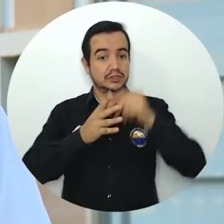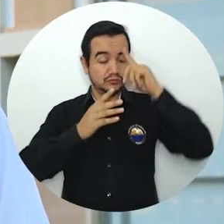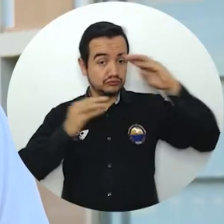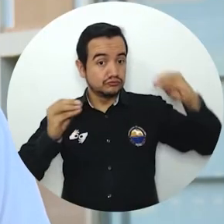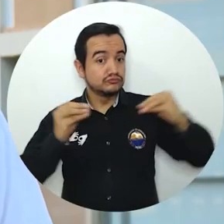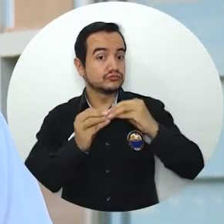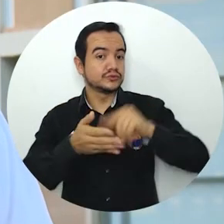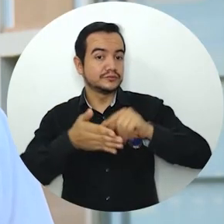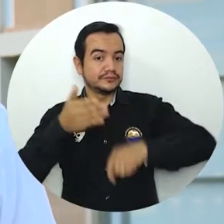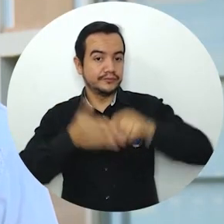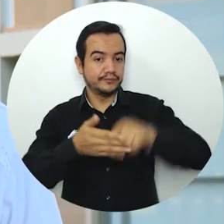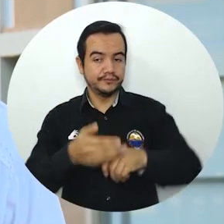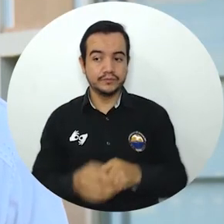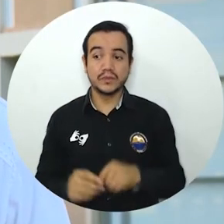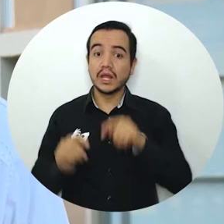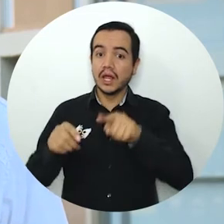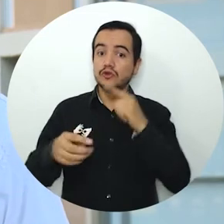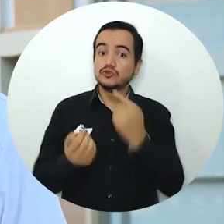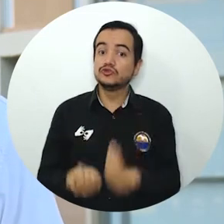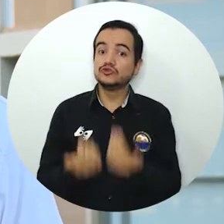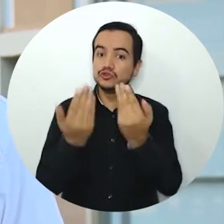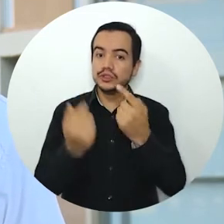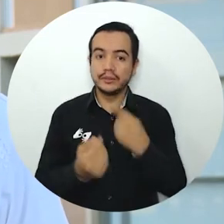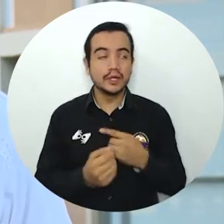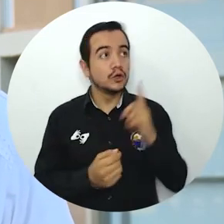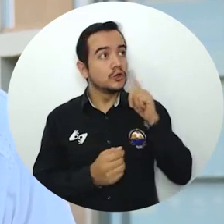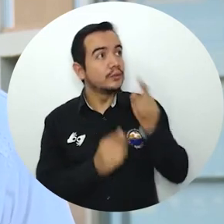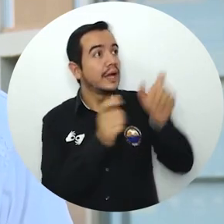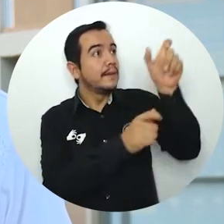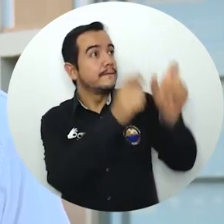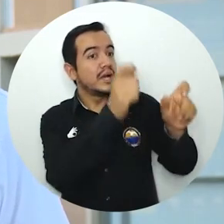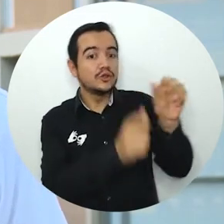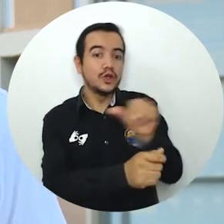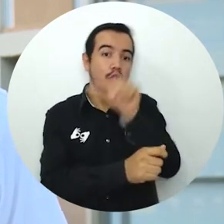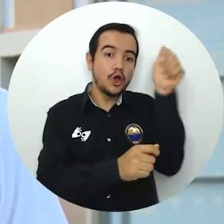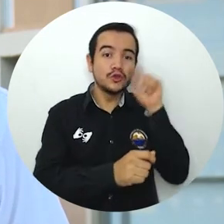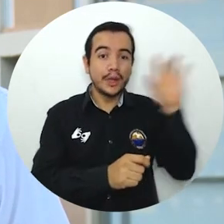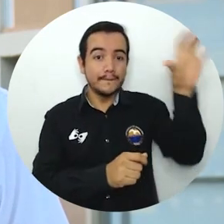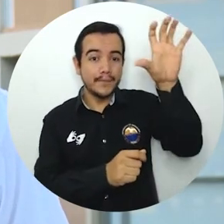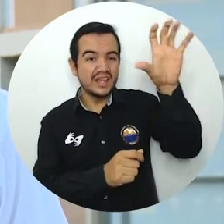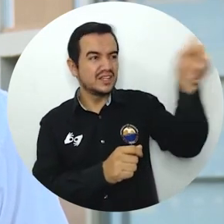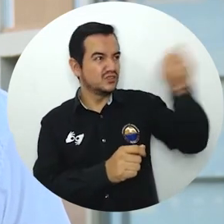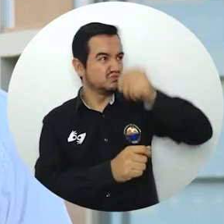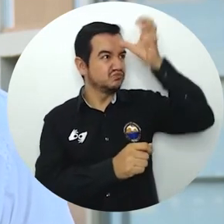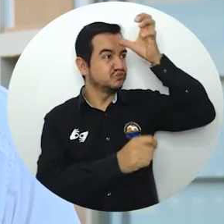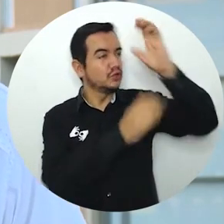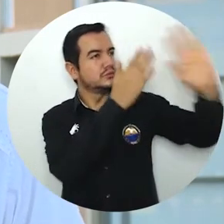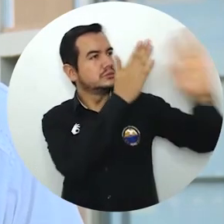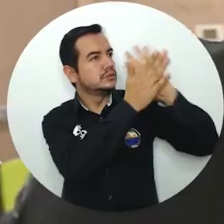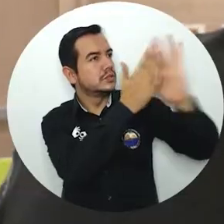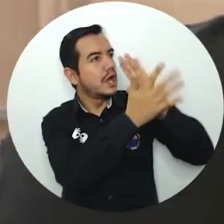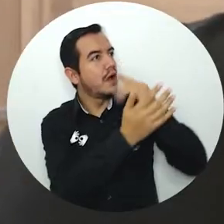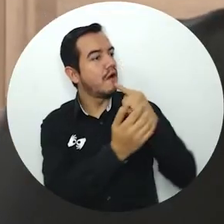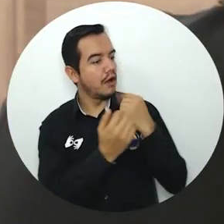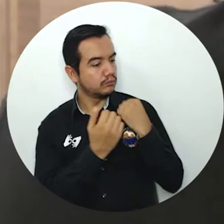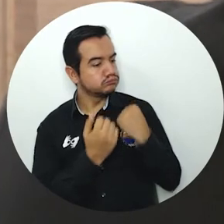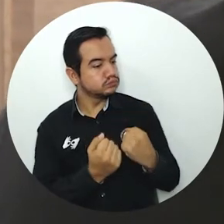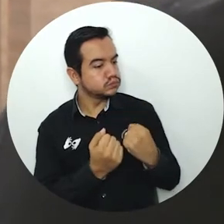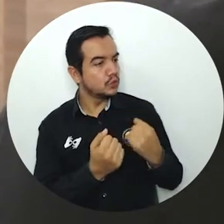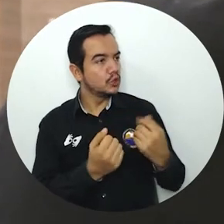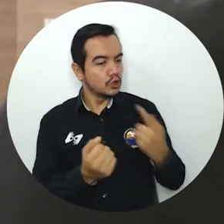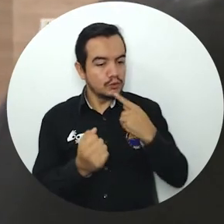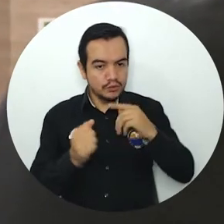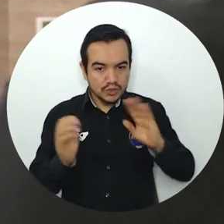una experiencia provechosa y enriquecedora debido a que podemos interactuar con personas extranjeras donde nos imparten un conocimiento bastante amplio para que puedan